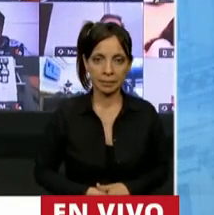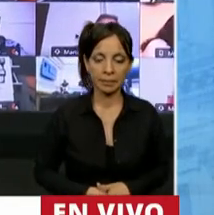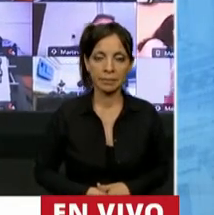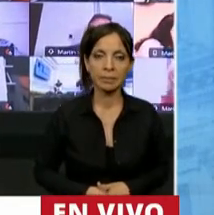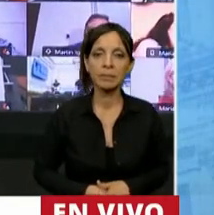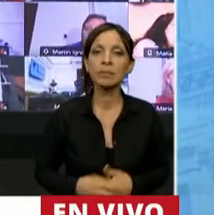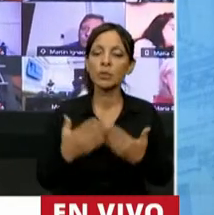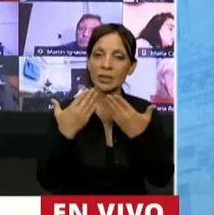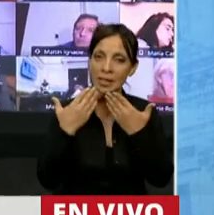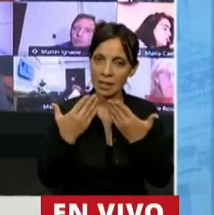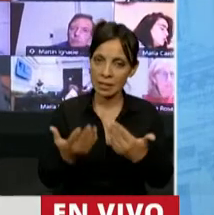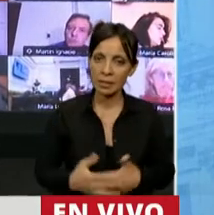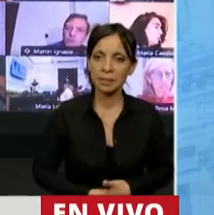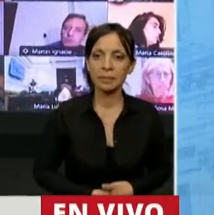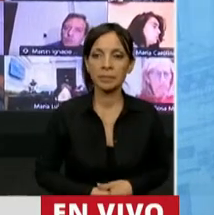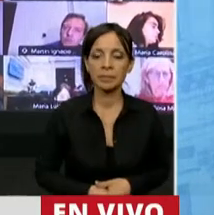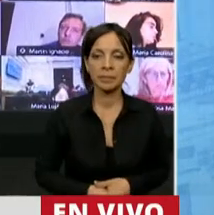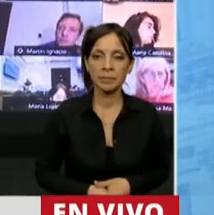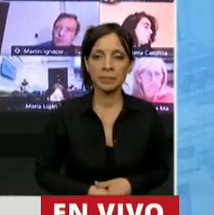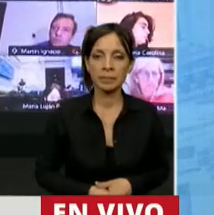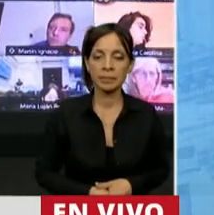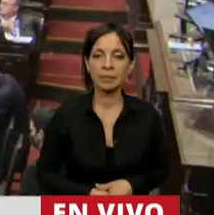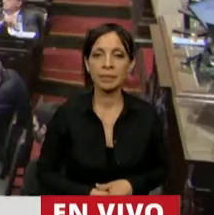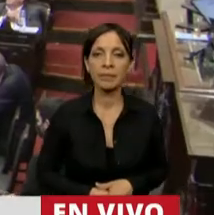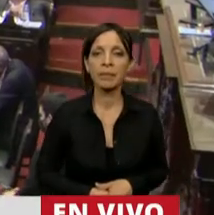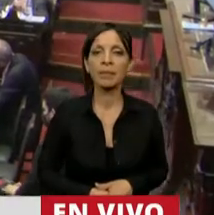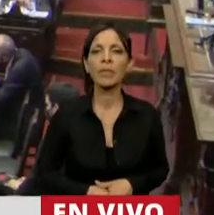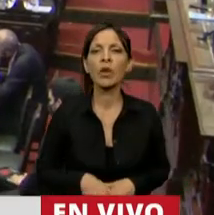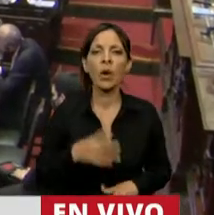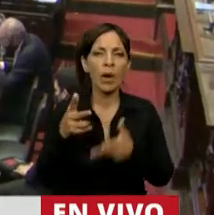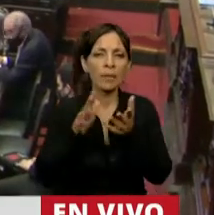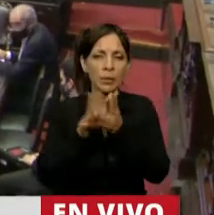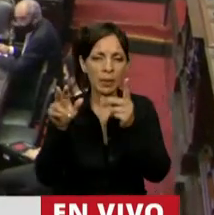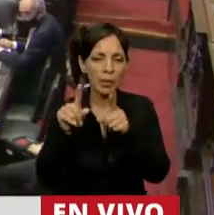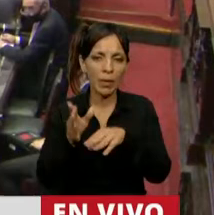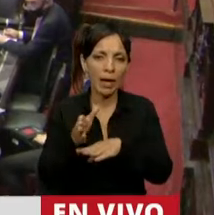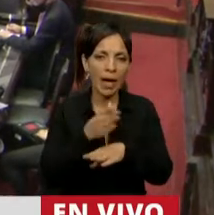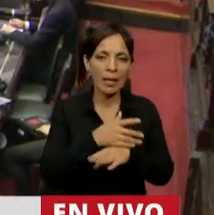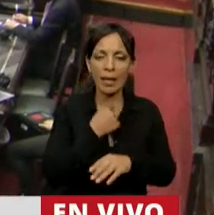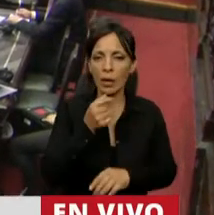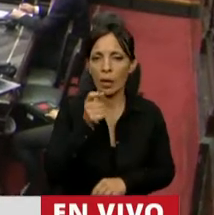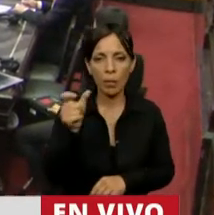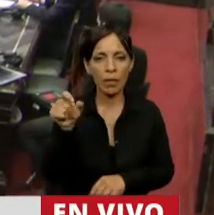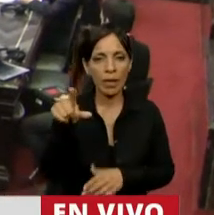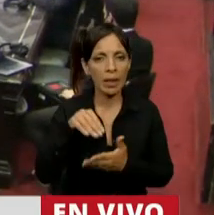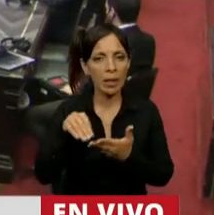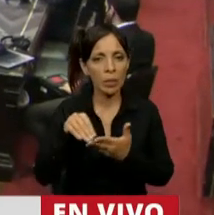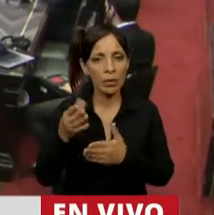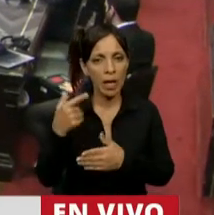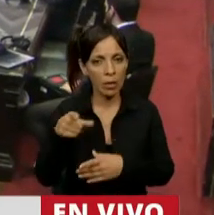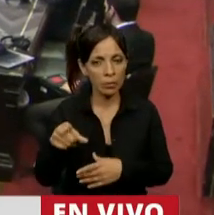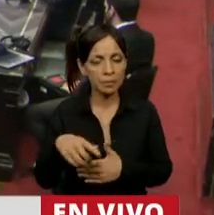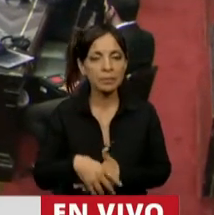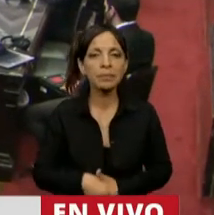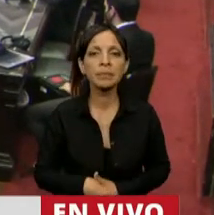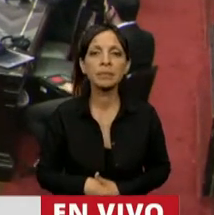Gracias, Presidente. Antes de referirme de lleno, no puedo dejar de responder al diputado propinante,